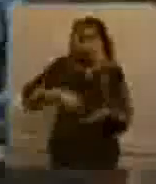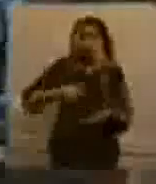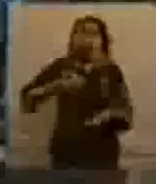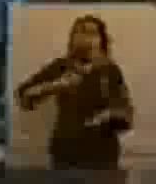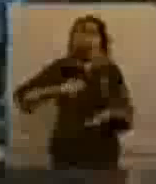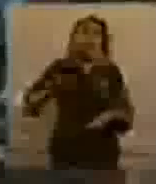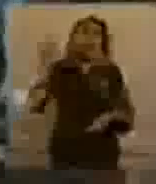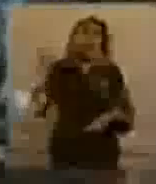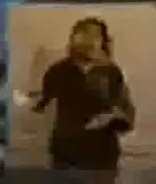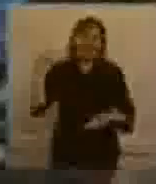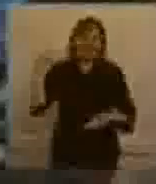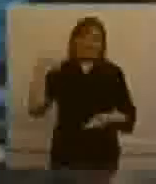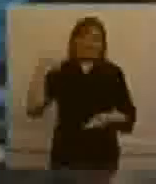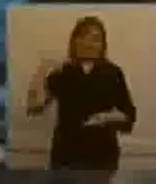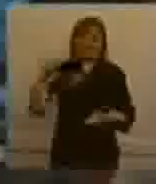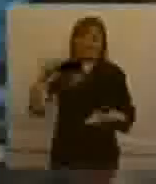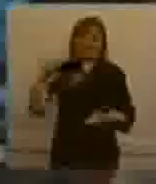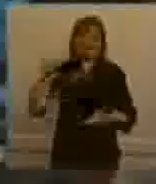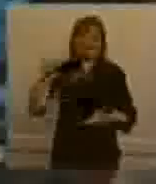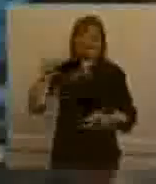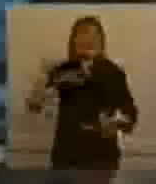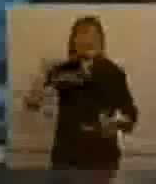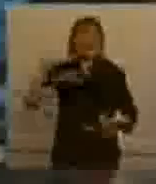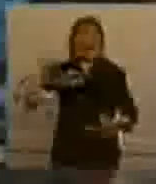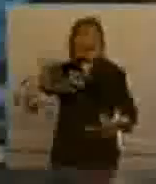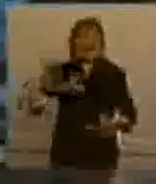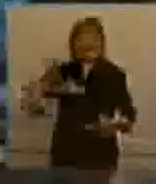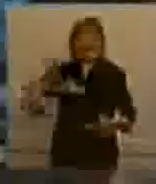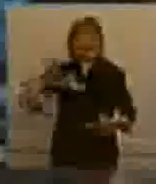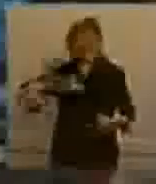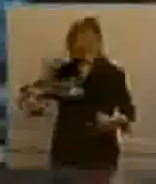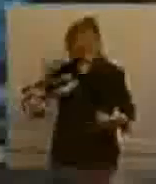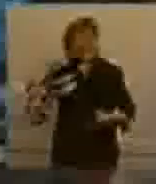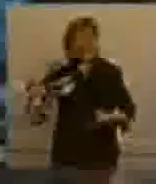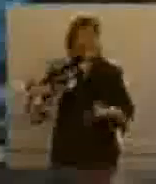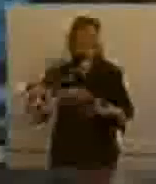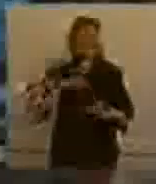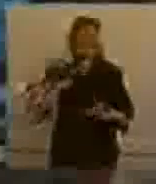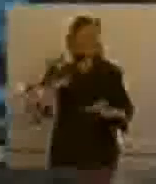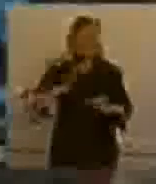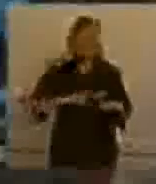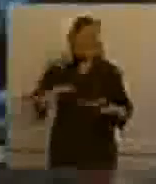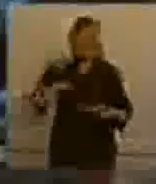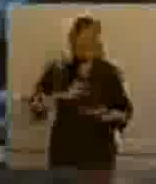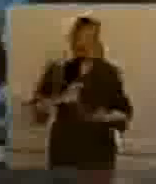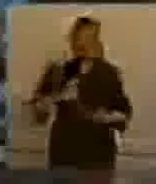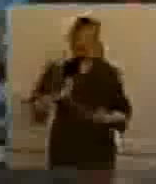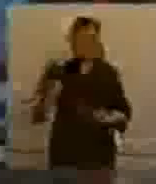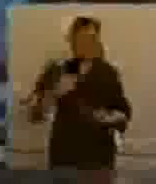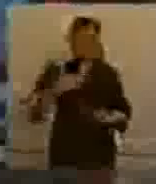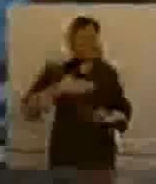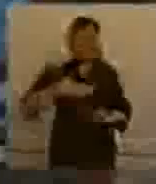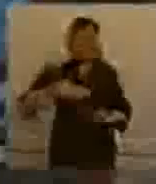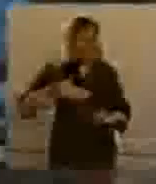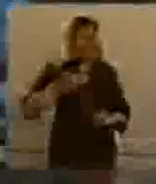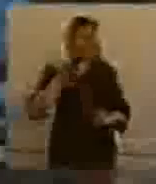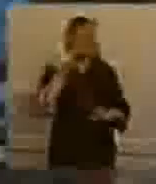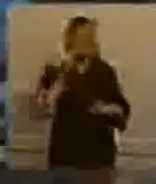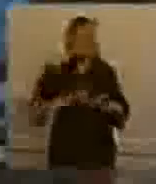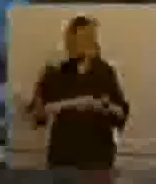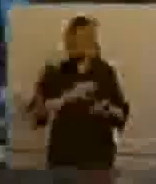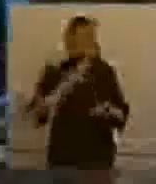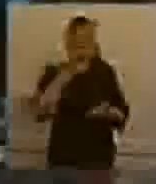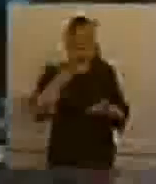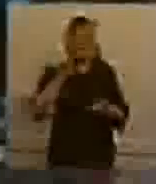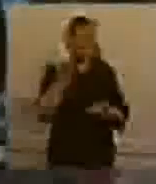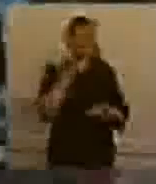el año anterior. Ganancia mínima presunta, impuesto a los bienes personales y monotributo y autónomos. Esto también